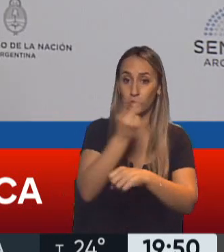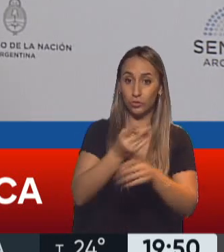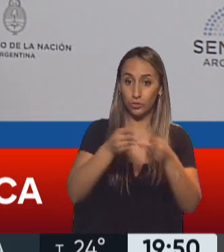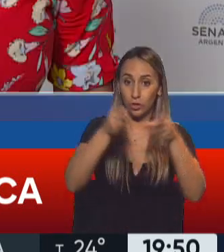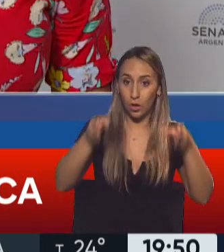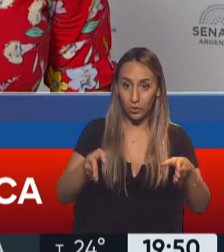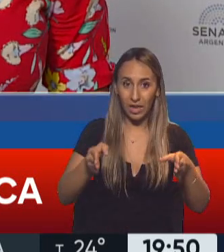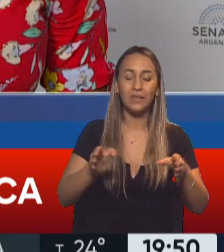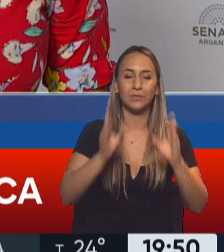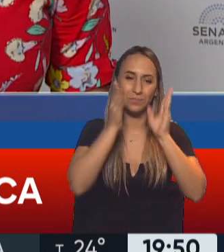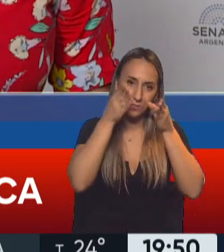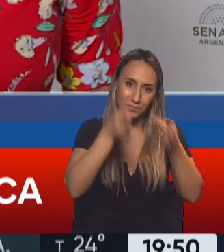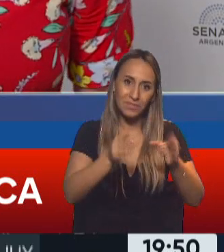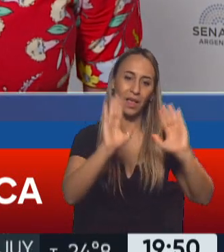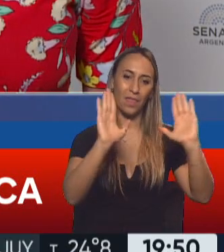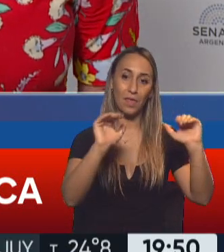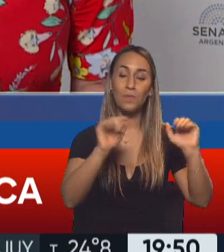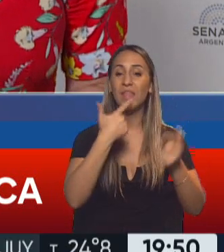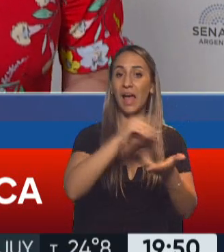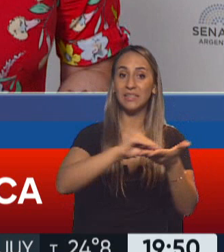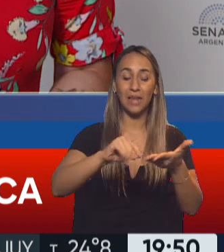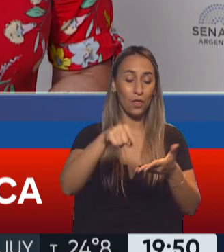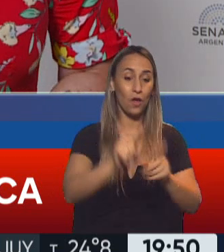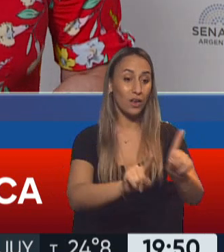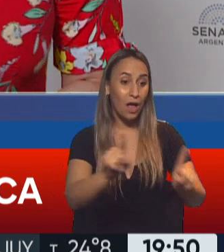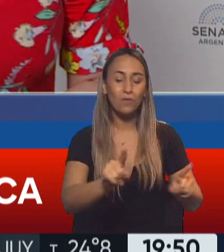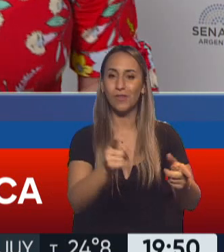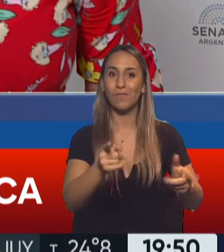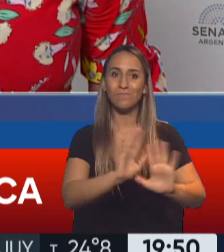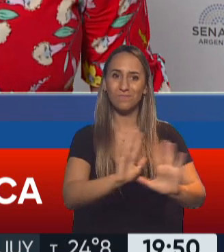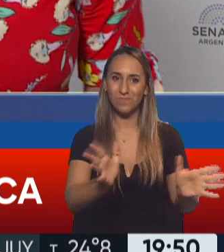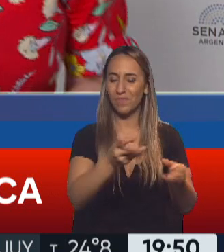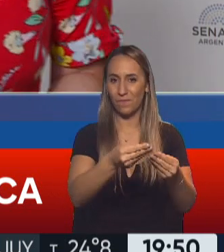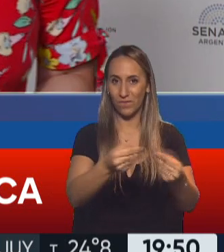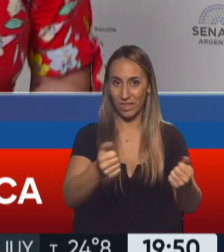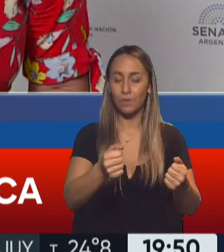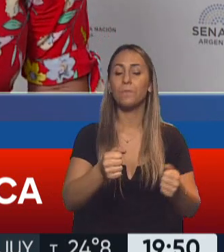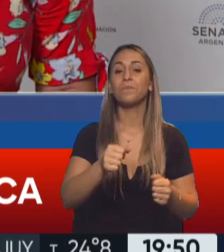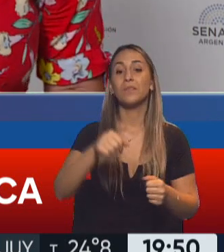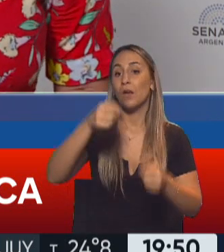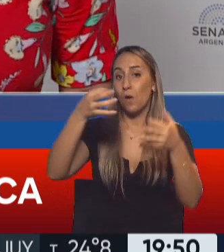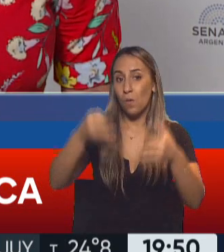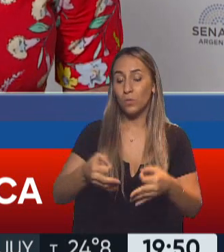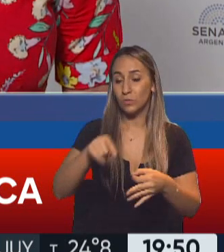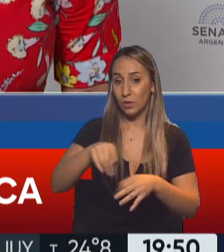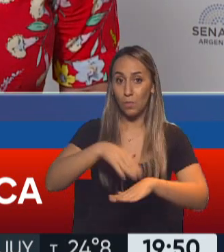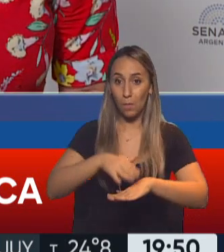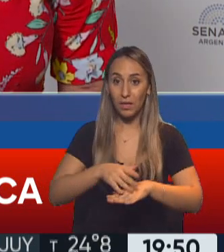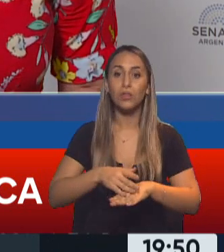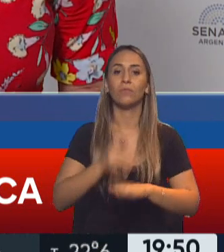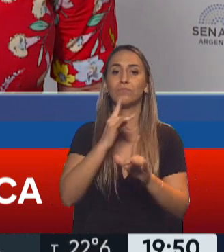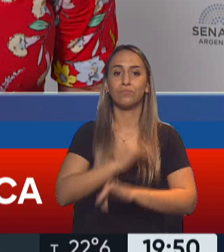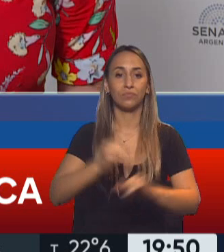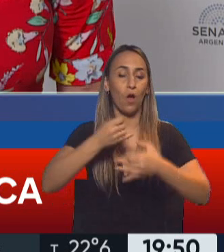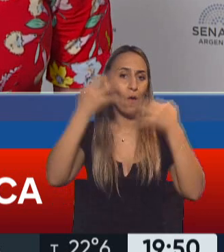despedidas de los senadores que hoy terminan su mandato. En ese momento se hizo oficial la renuncia del ahora ex senador Esteban Bullrich,